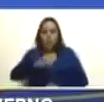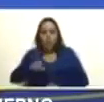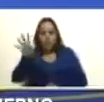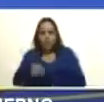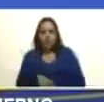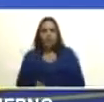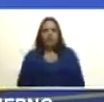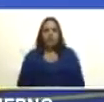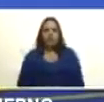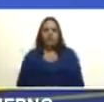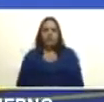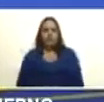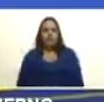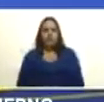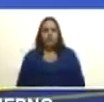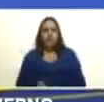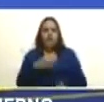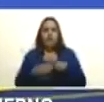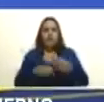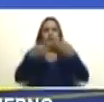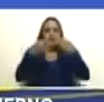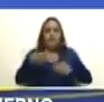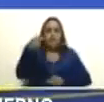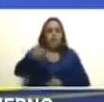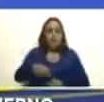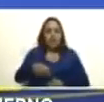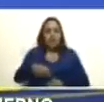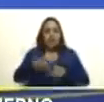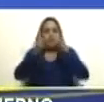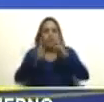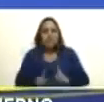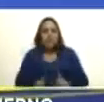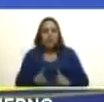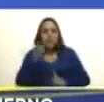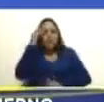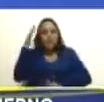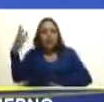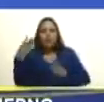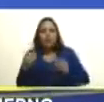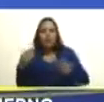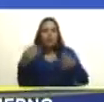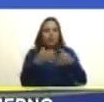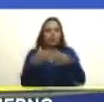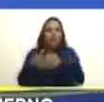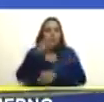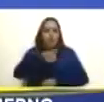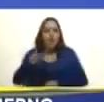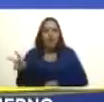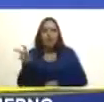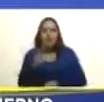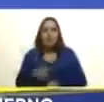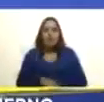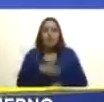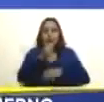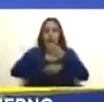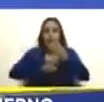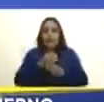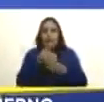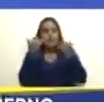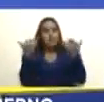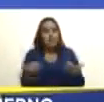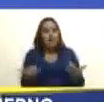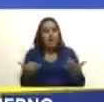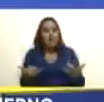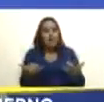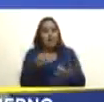Esequiba es hacer realidad esta decisión que soñaron tantas generaciones de venezolanos y crear de una vez y